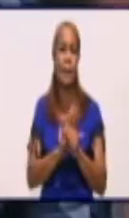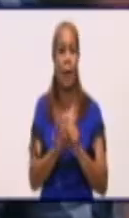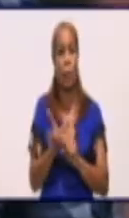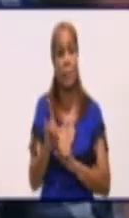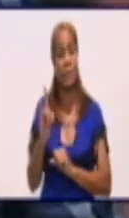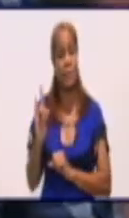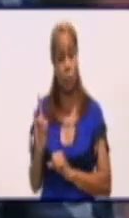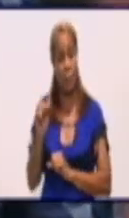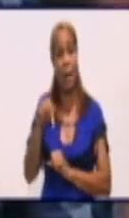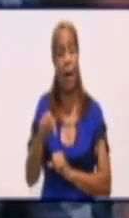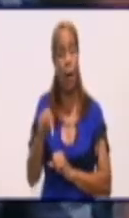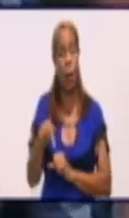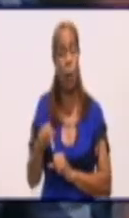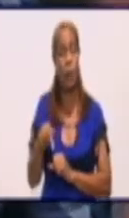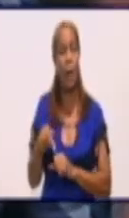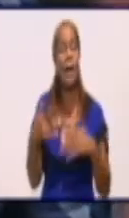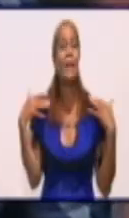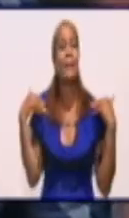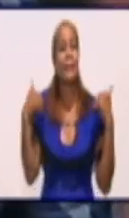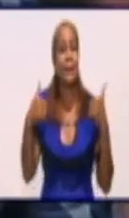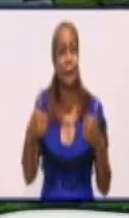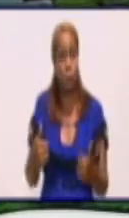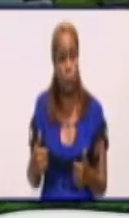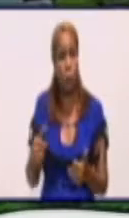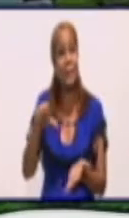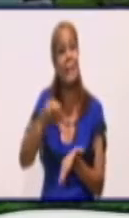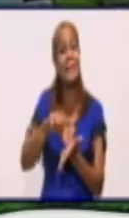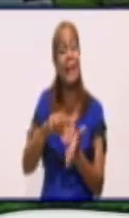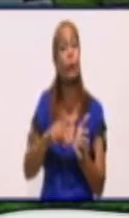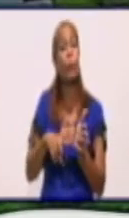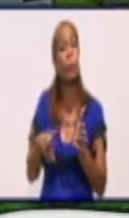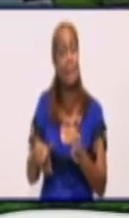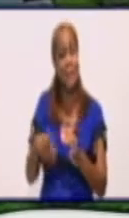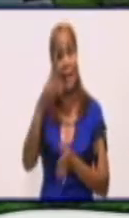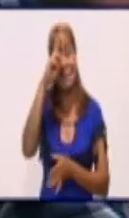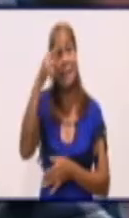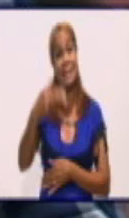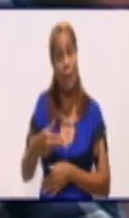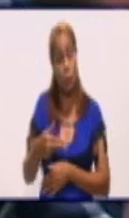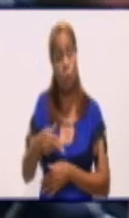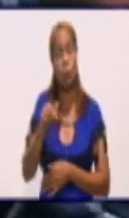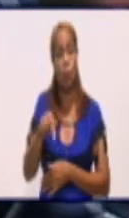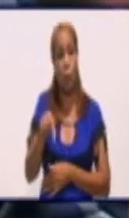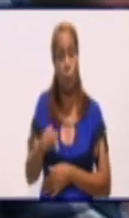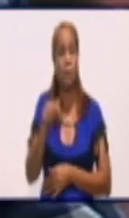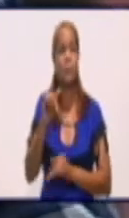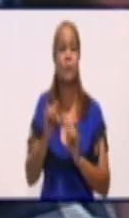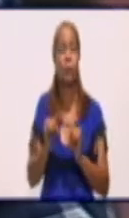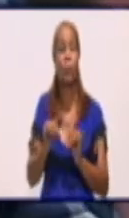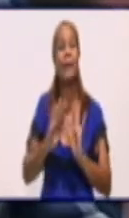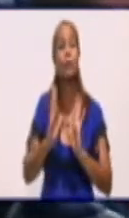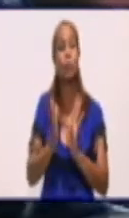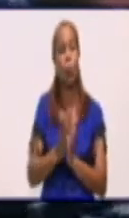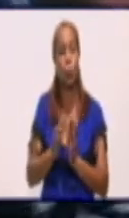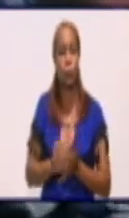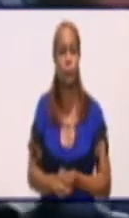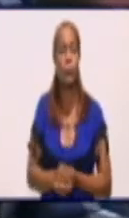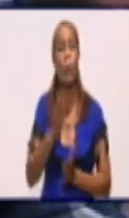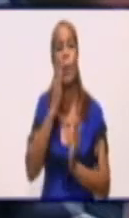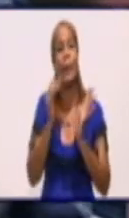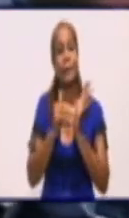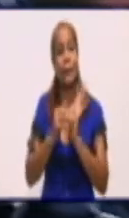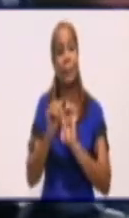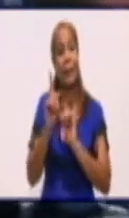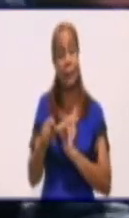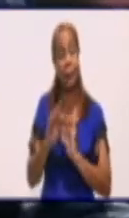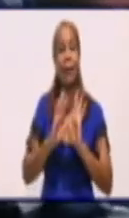Minchar, subdirector del Centro Provincial de Higiene y Epidemiología. Doctor, buenas tardes. Buenas tardes, Yonel, para ti, para todos los que nos acompañan y para todo el pueblo